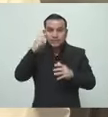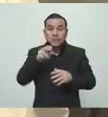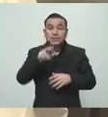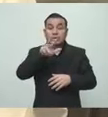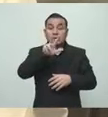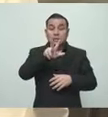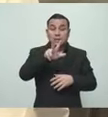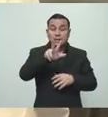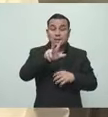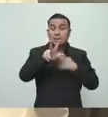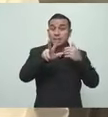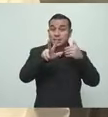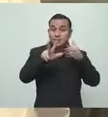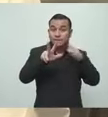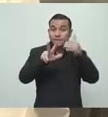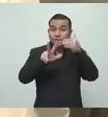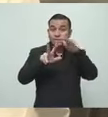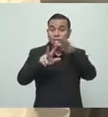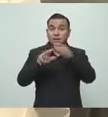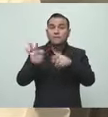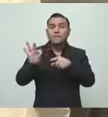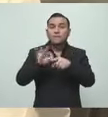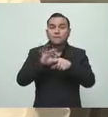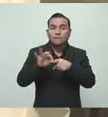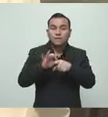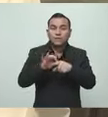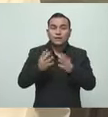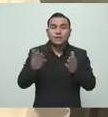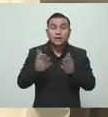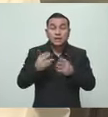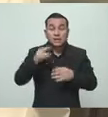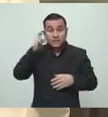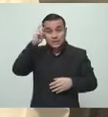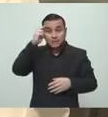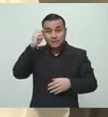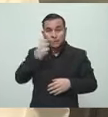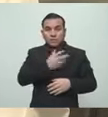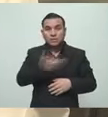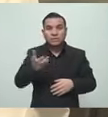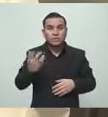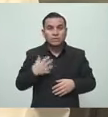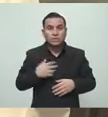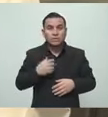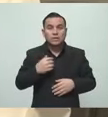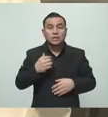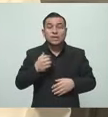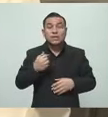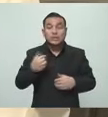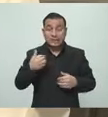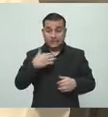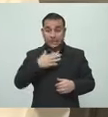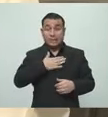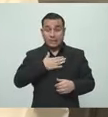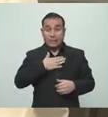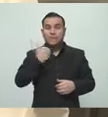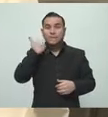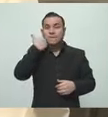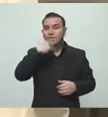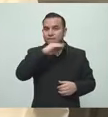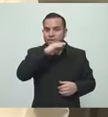en uno prácticamente. El Hospital Nacional Psiquiátrico es el hospital de referencia para los pacientes con trastornos mentales a nivel nacional.